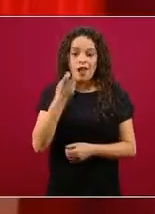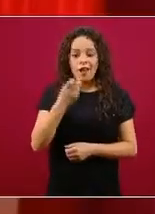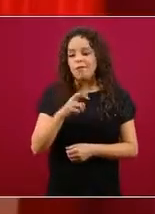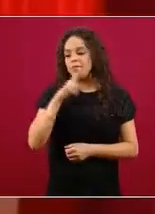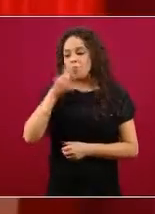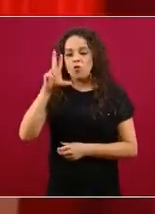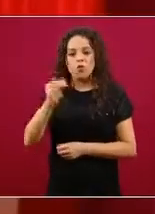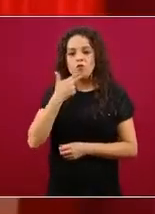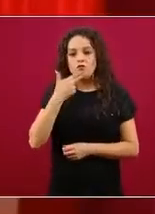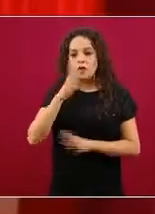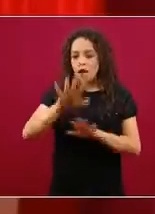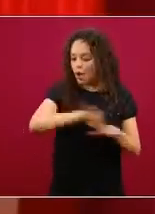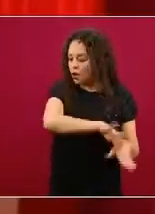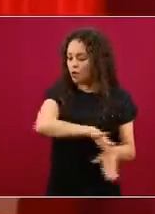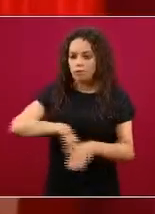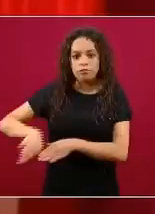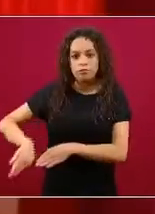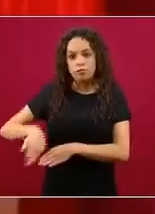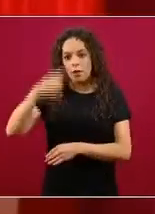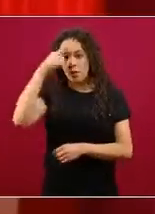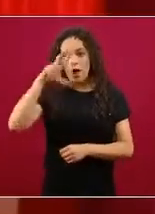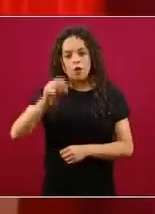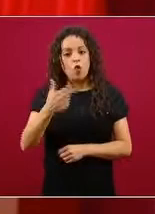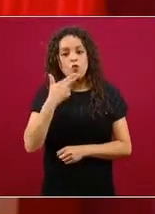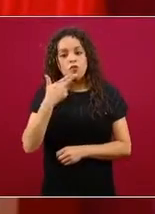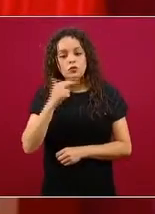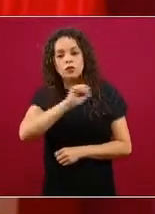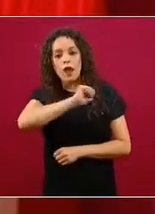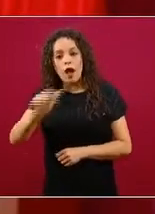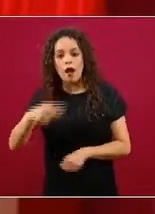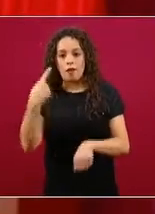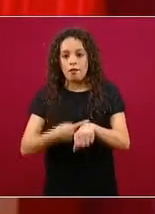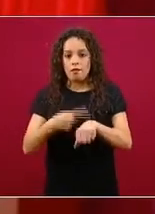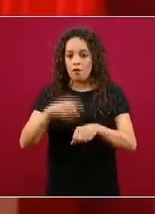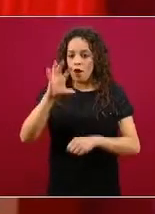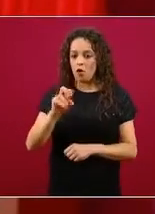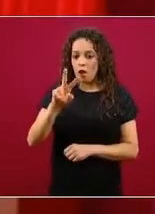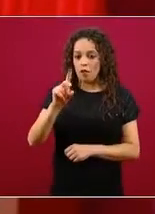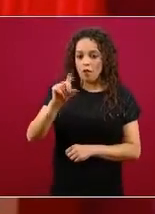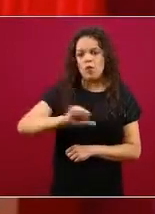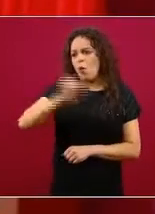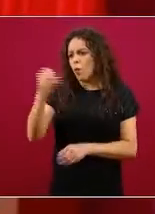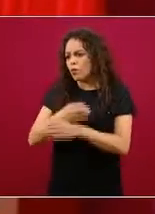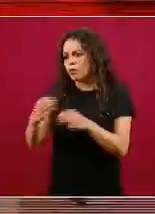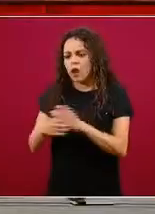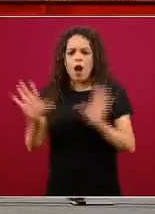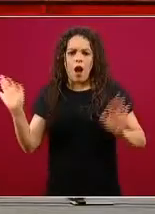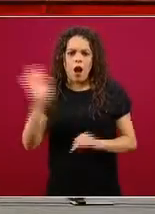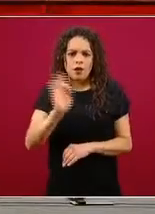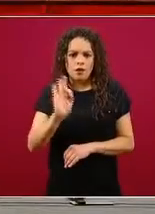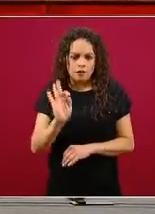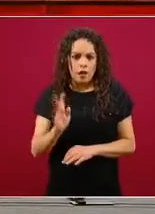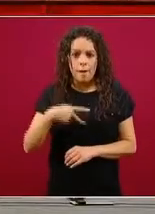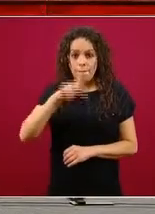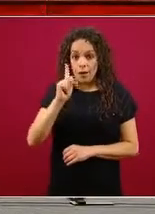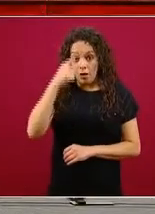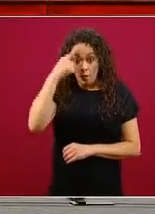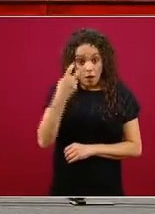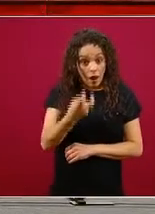en retiro su uso para COVID, se seguirá usando para otras condiciones clínicas. La ivermectina,